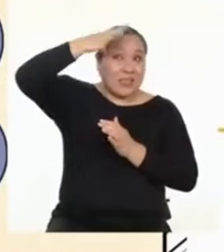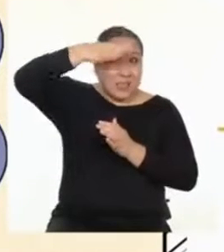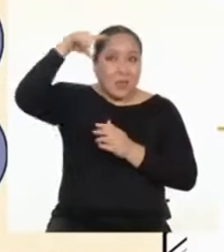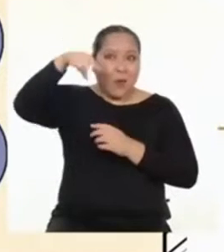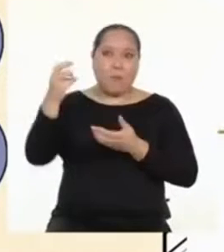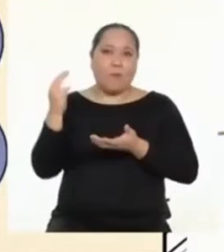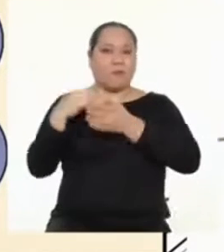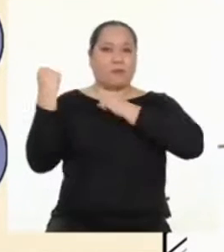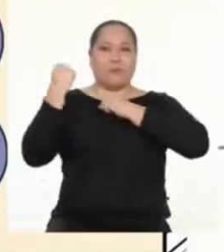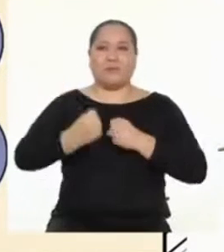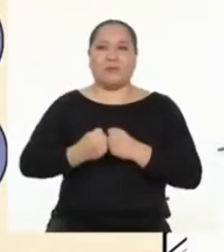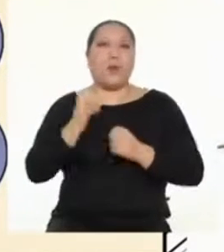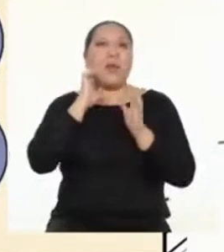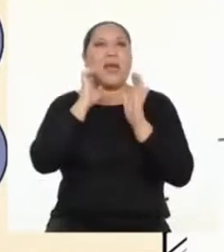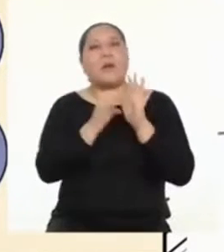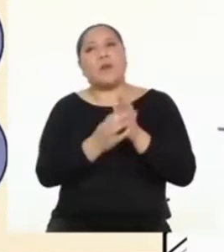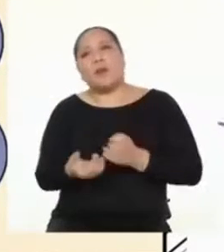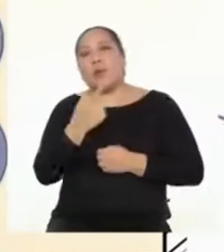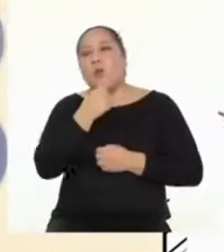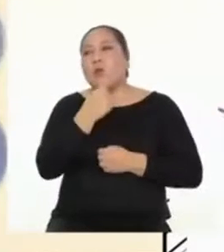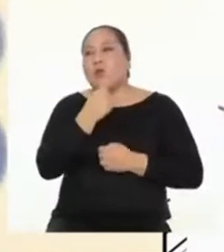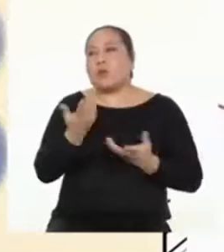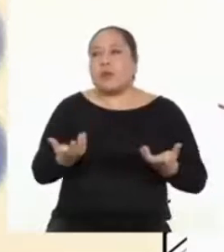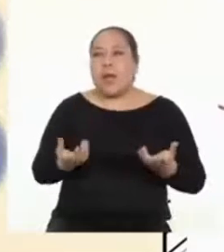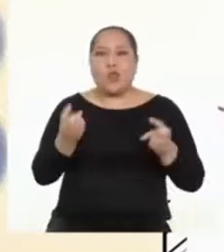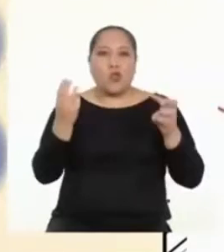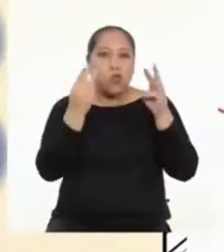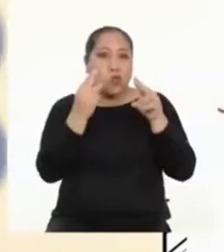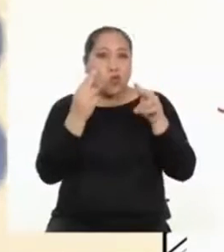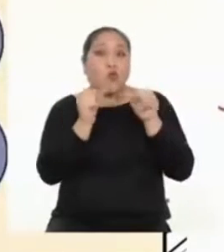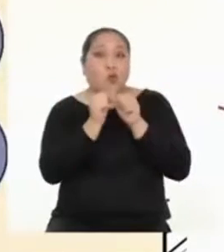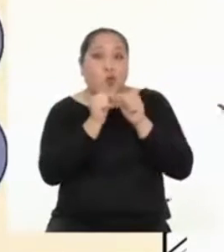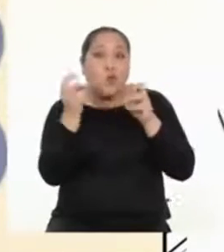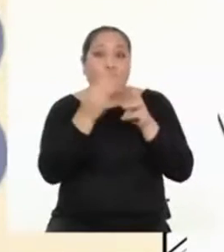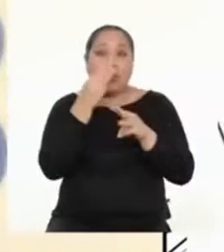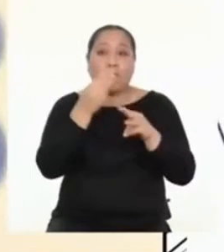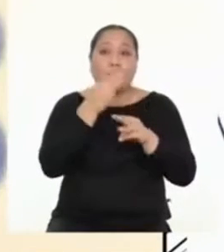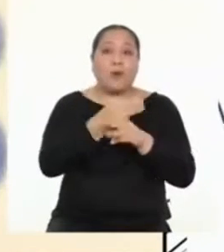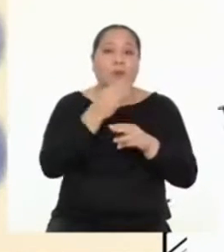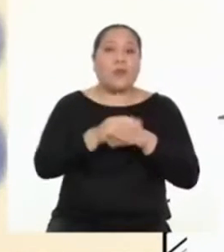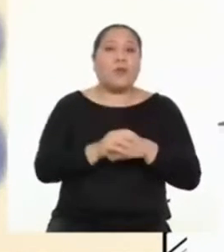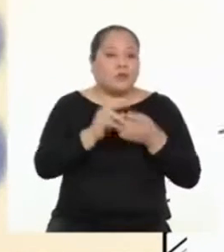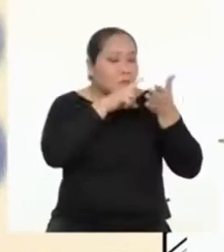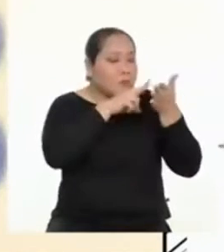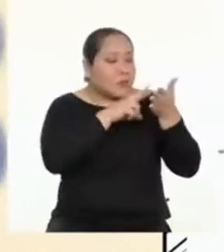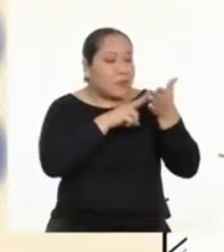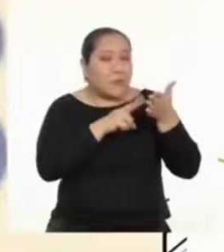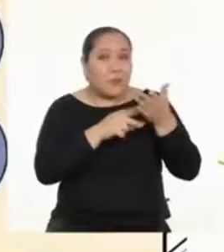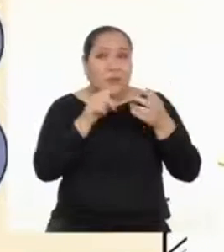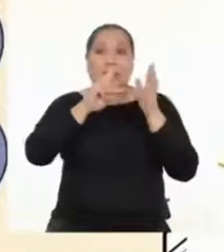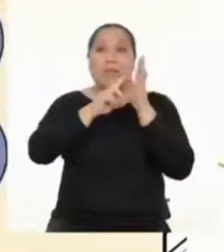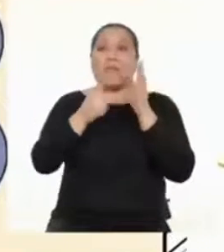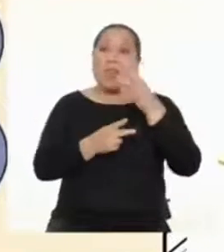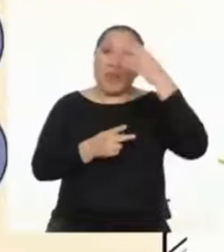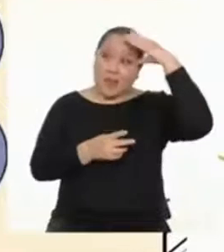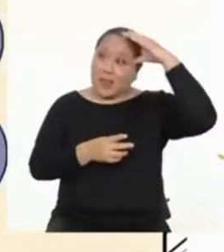predomina. Si, por ejemplo, prefieres más bien los números, las cosas muy concretas, leer, significa que tu